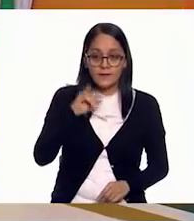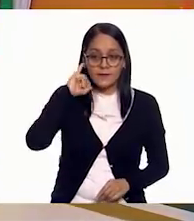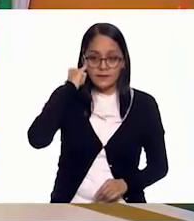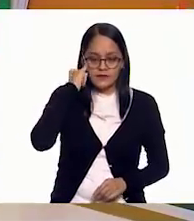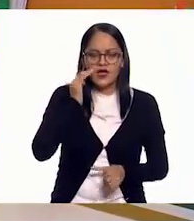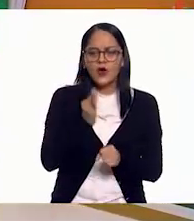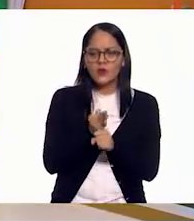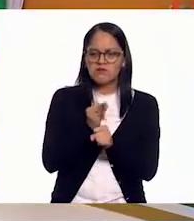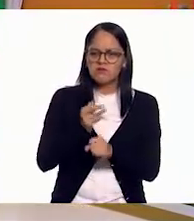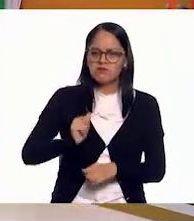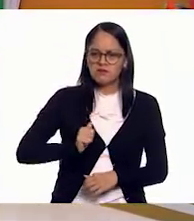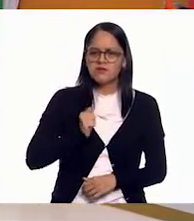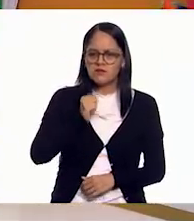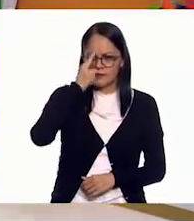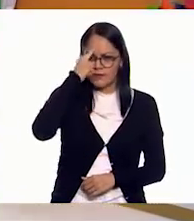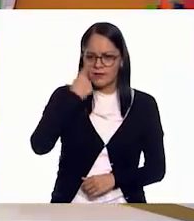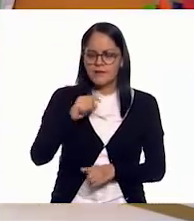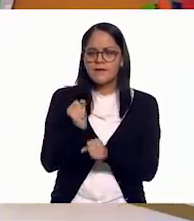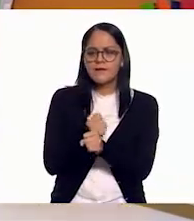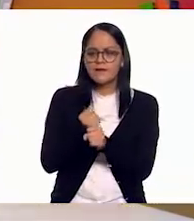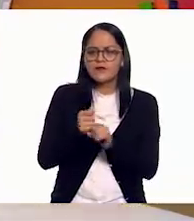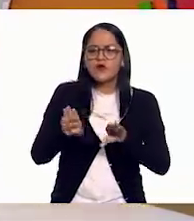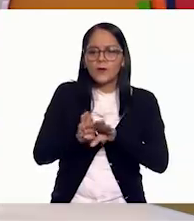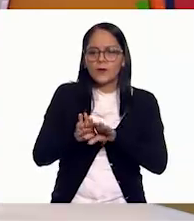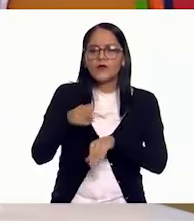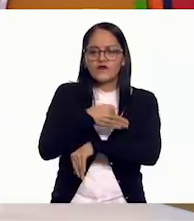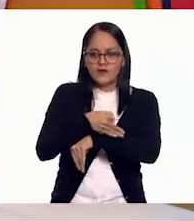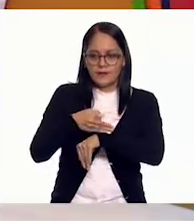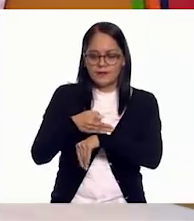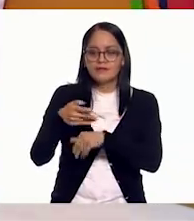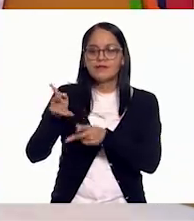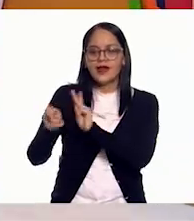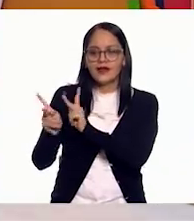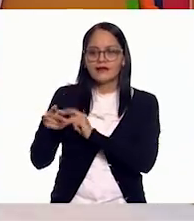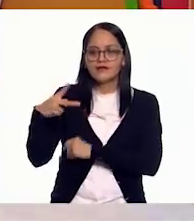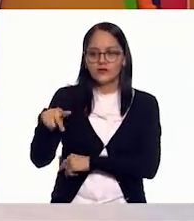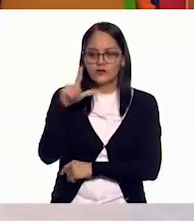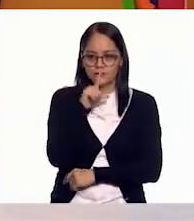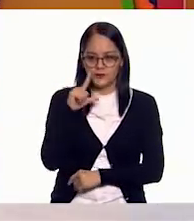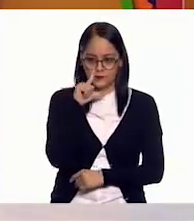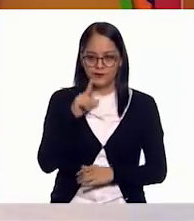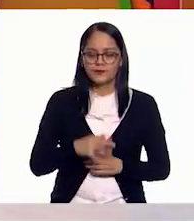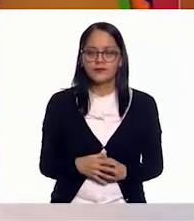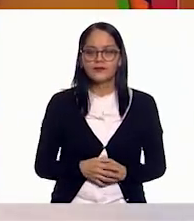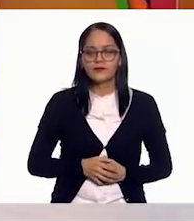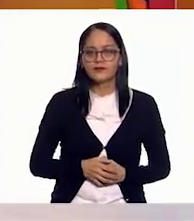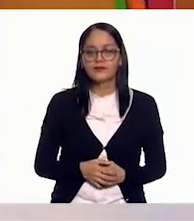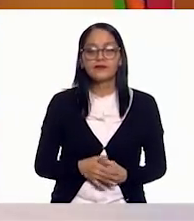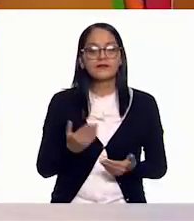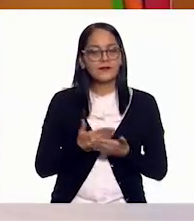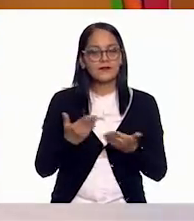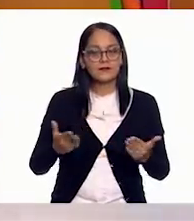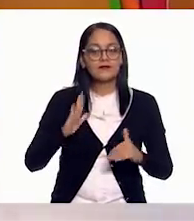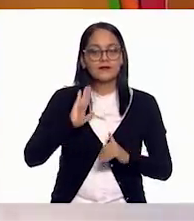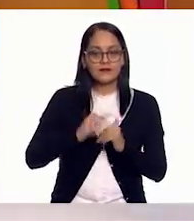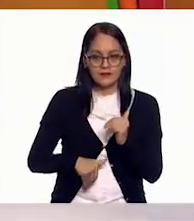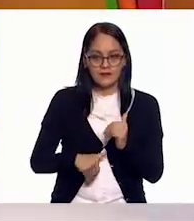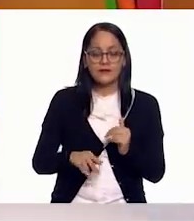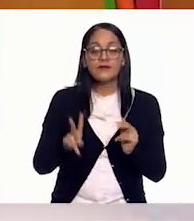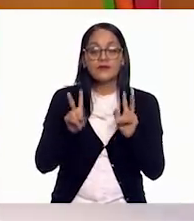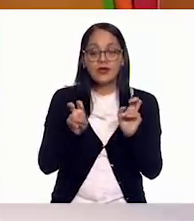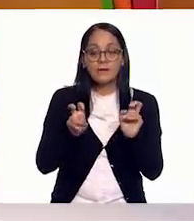aprovecha también este momento para practicarla y platica con tu familia en tu lengua materna. Hemos terminado con